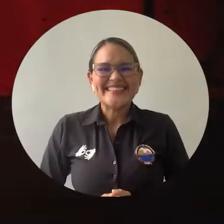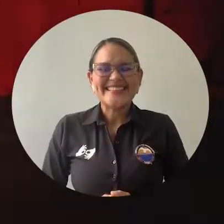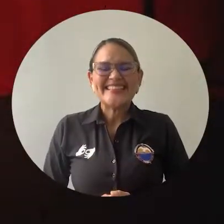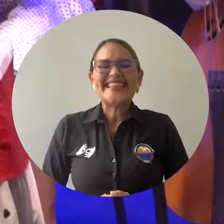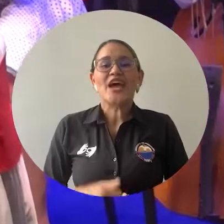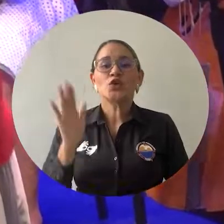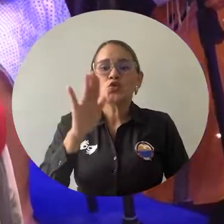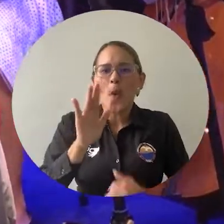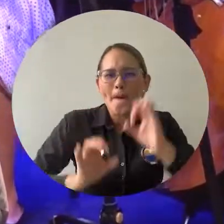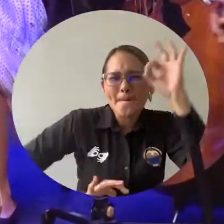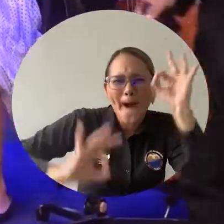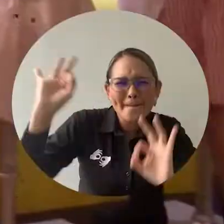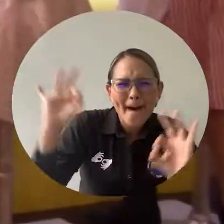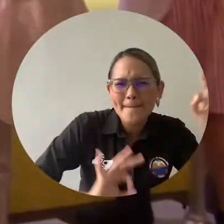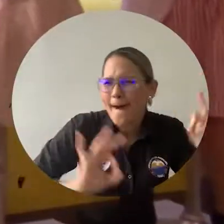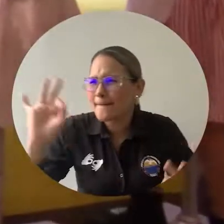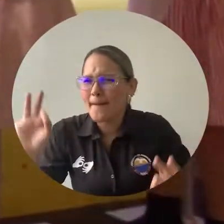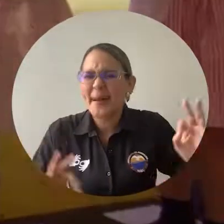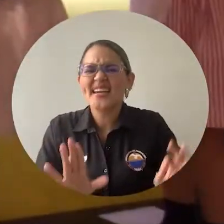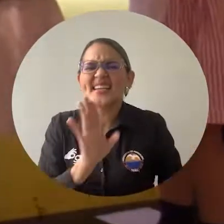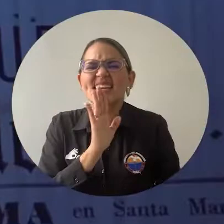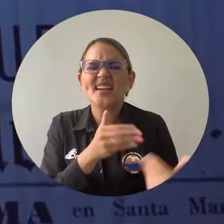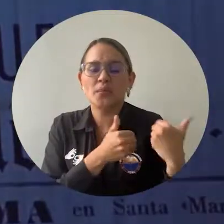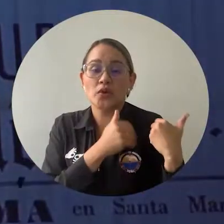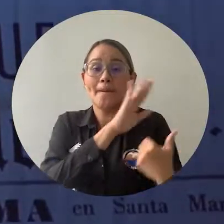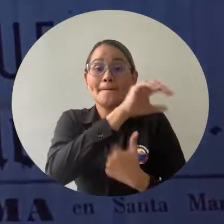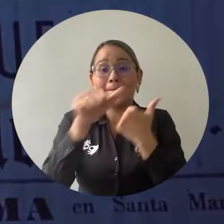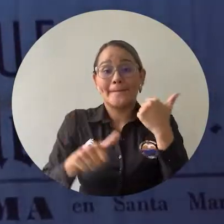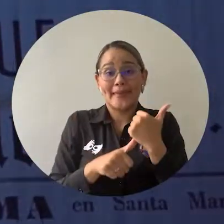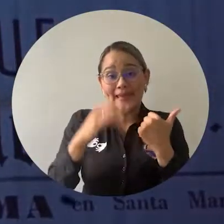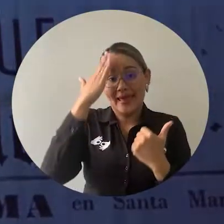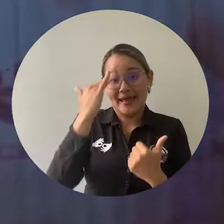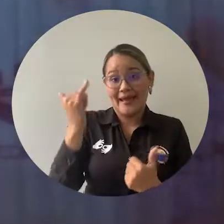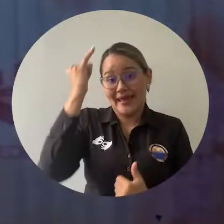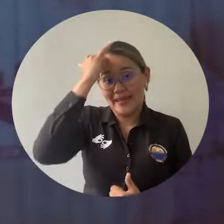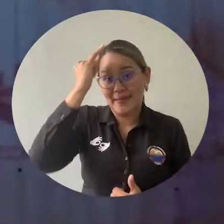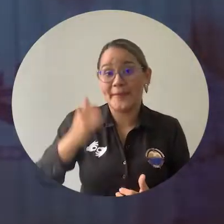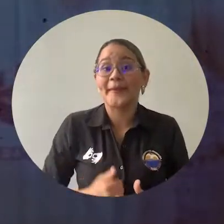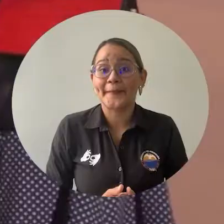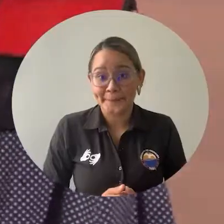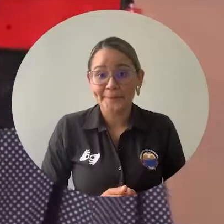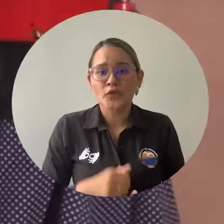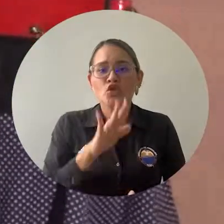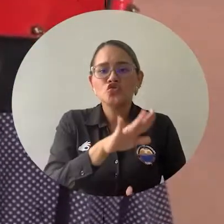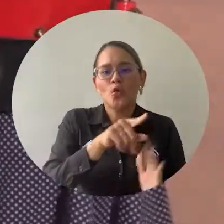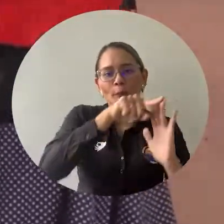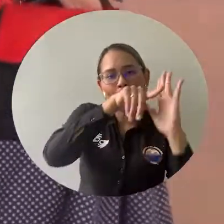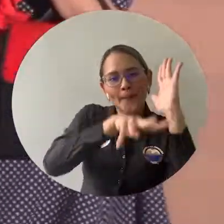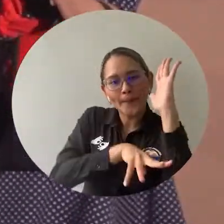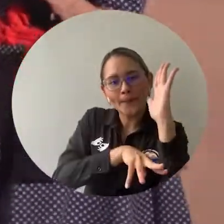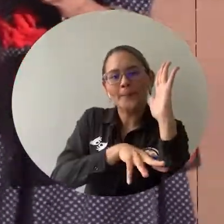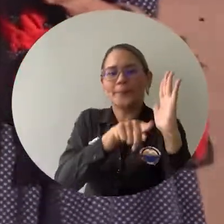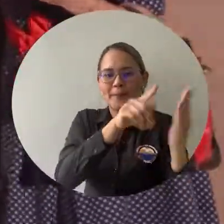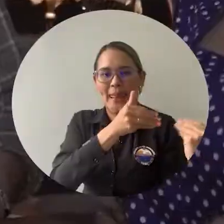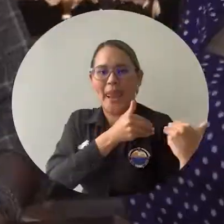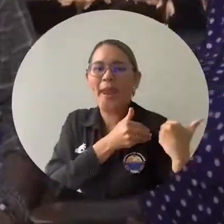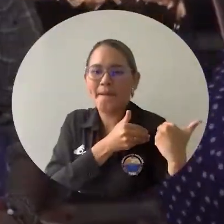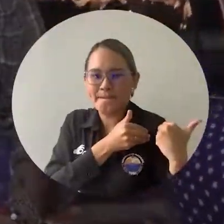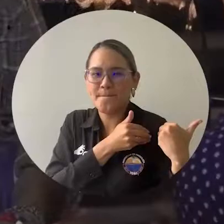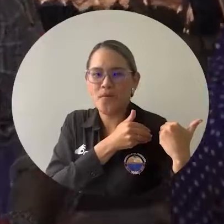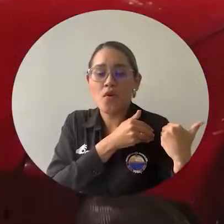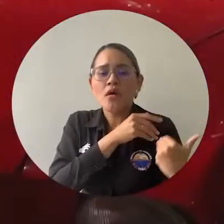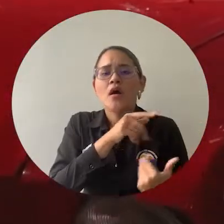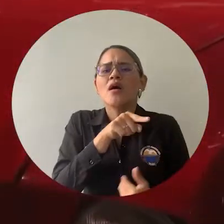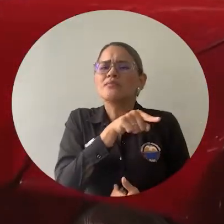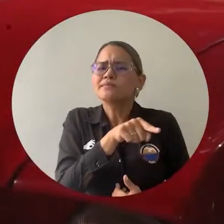La organización del encuentro docente estuvo organizado por la Vicerrectoría Académica a través de la dirección curricular